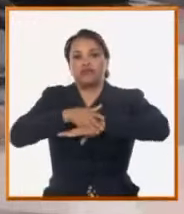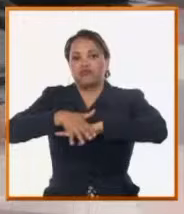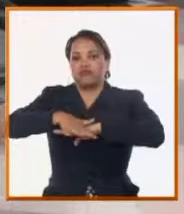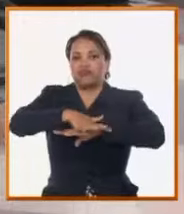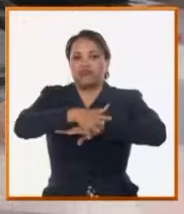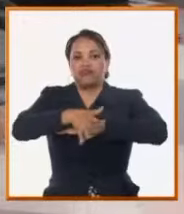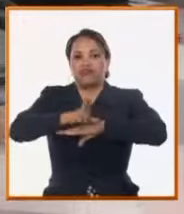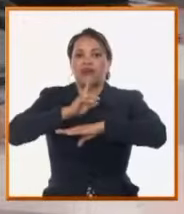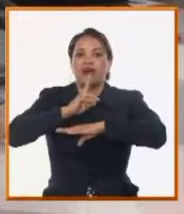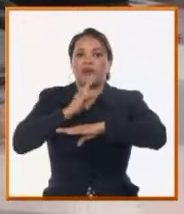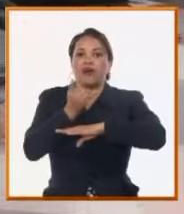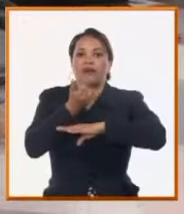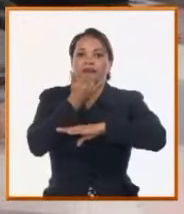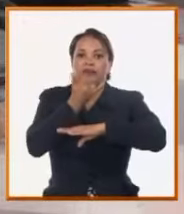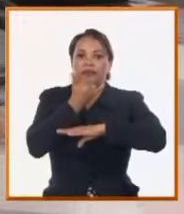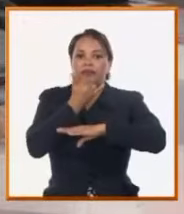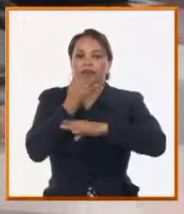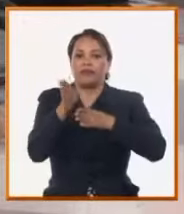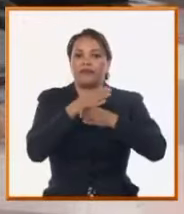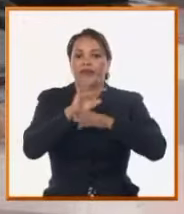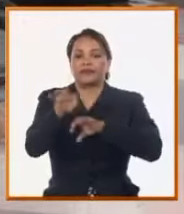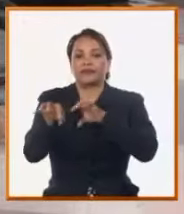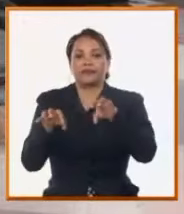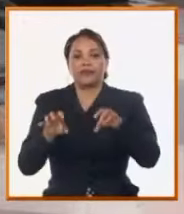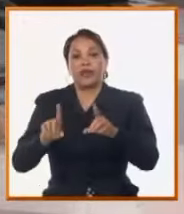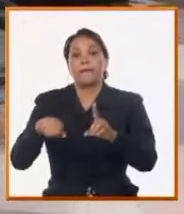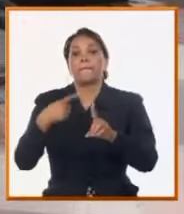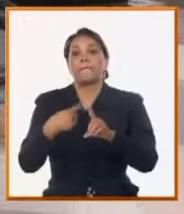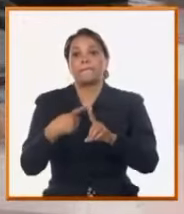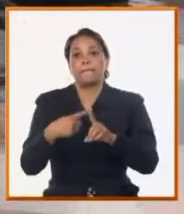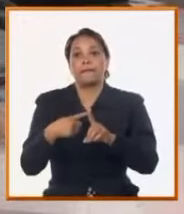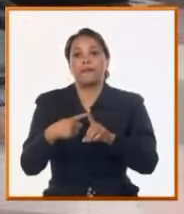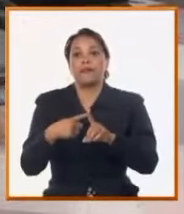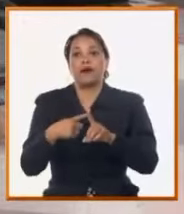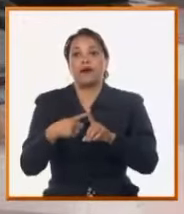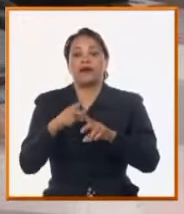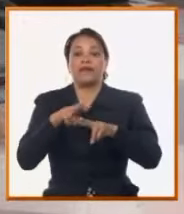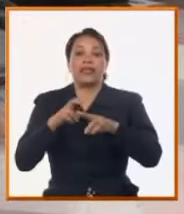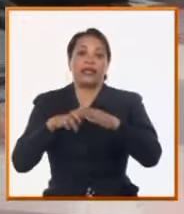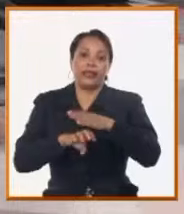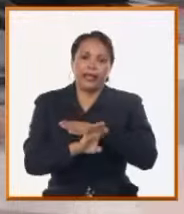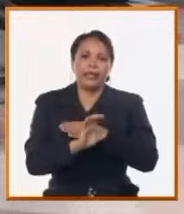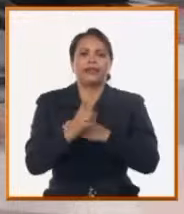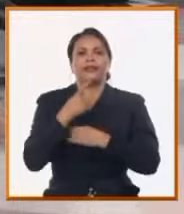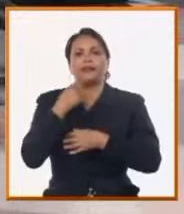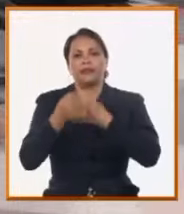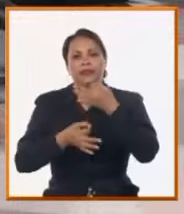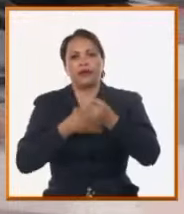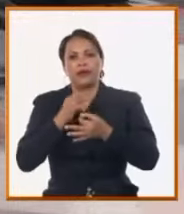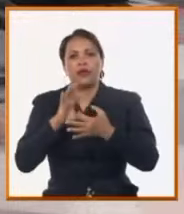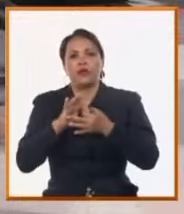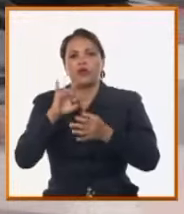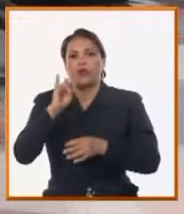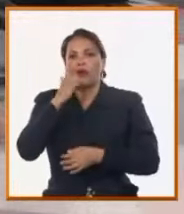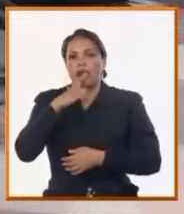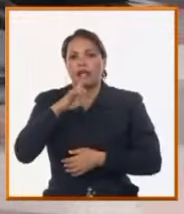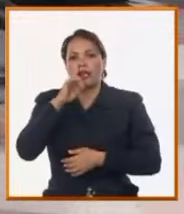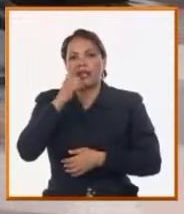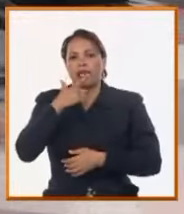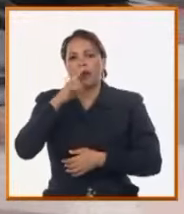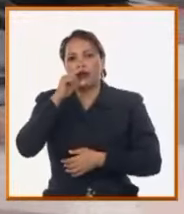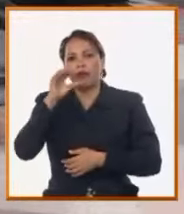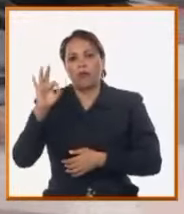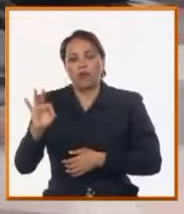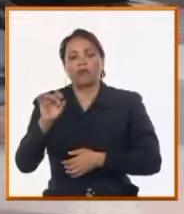está provocando también en diversos lugares. Más, el tema del este de la capital, que tiene sus particularidades, escuchábamos Juan Aude y me gustaría sobre eso hablar. Sobre esto este